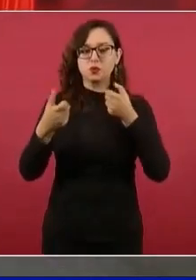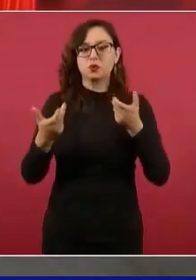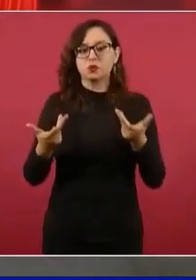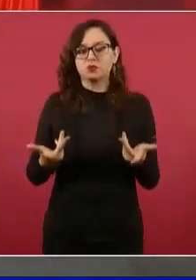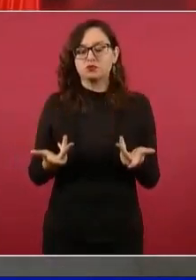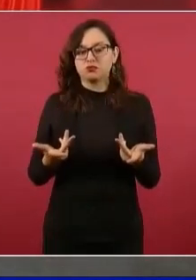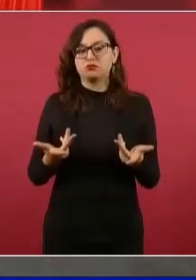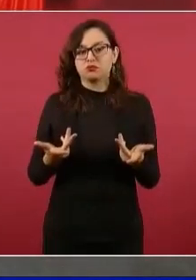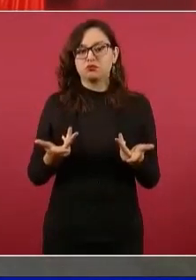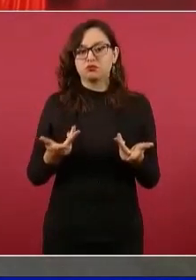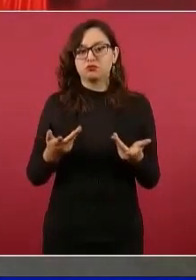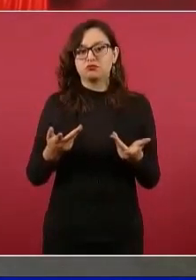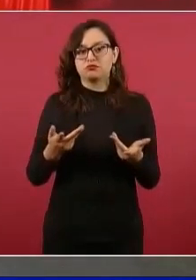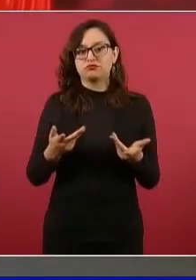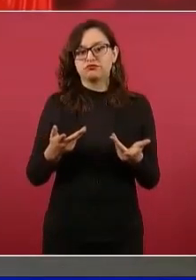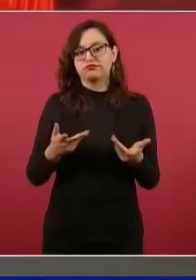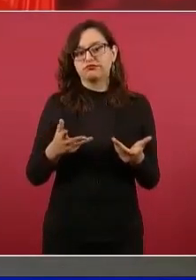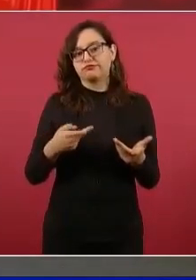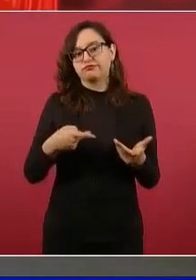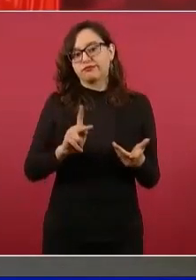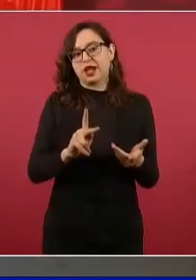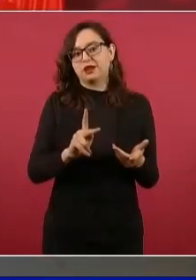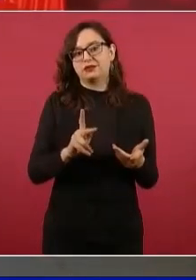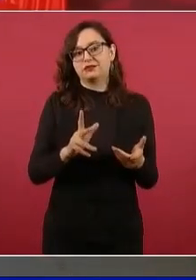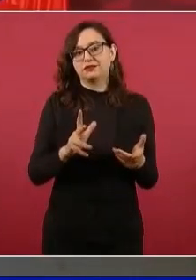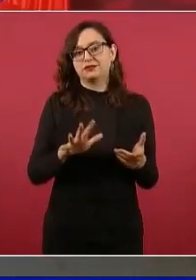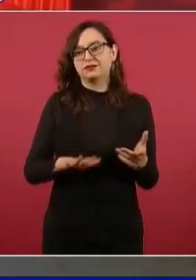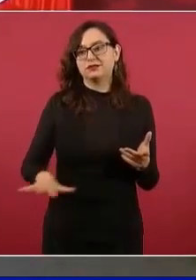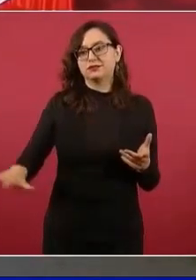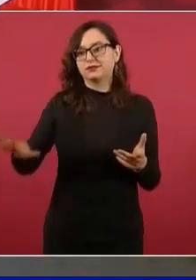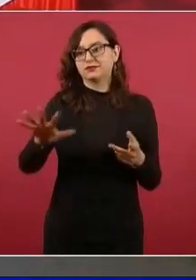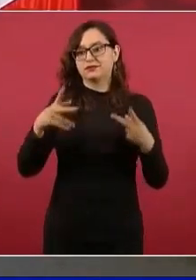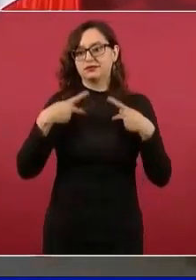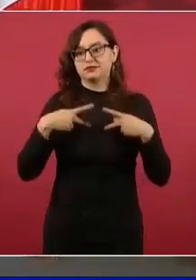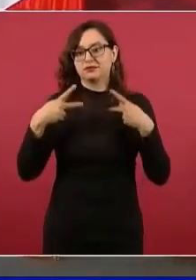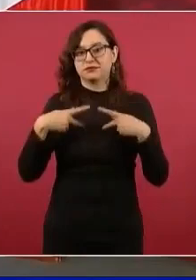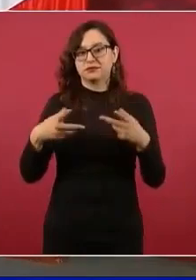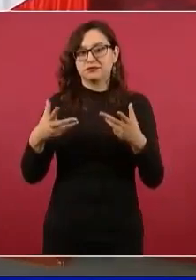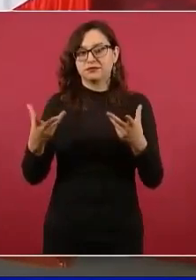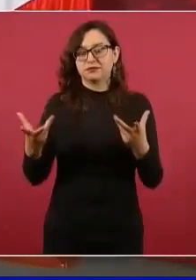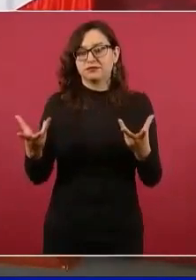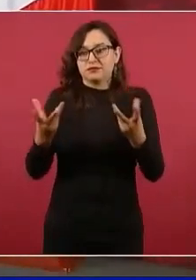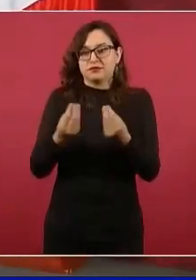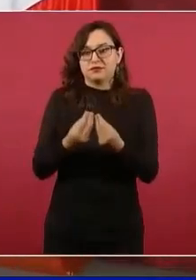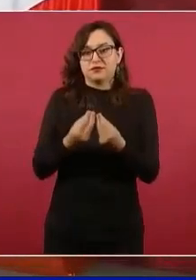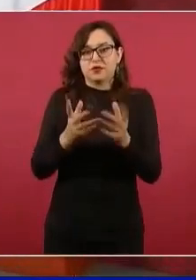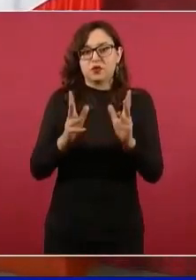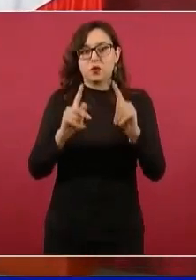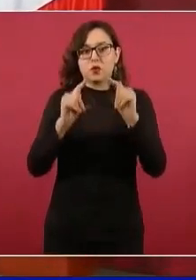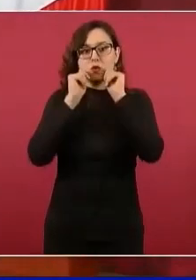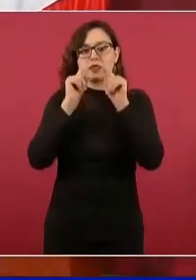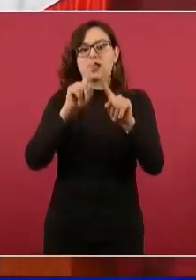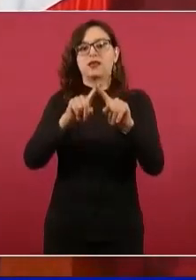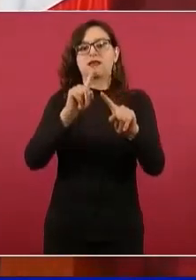distante completamente al poder, esté quien esté en el poder.